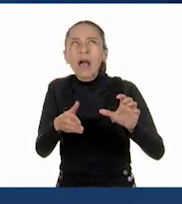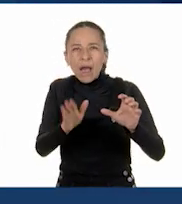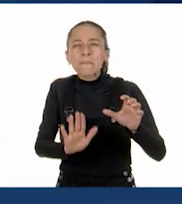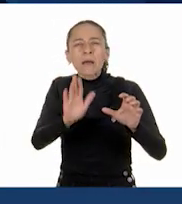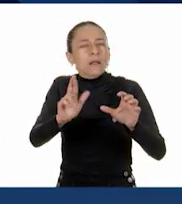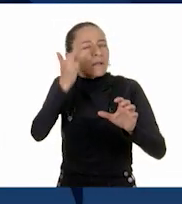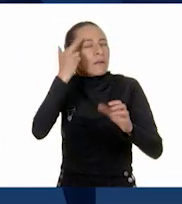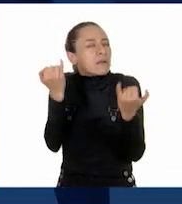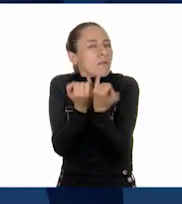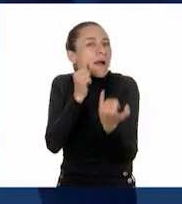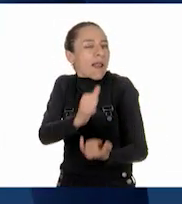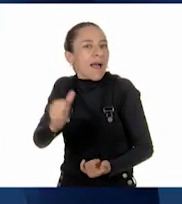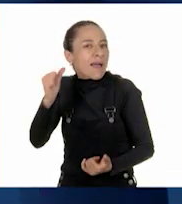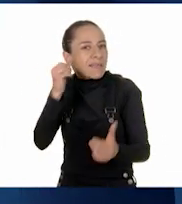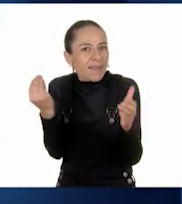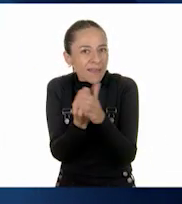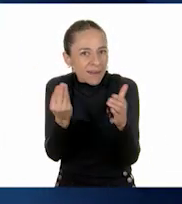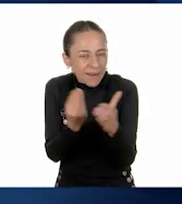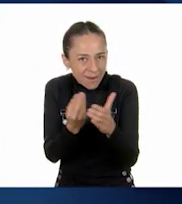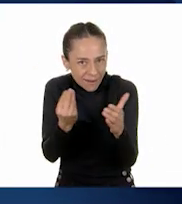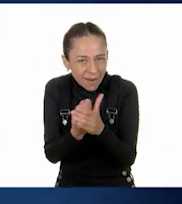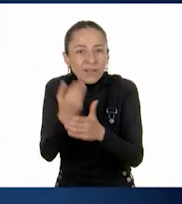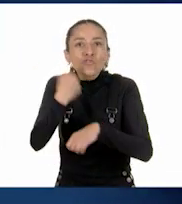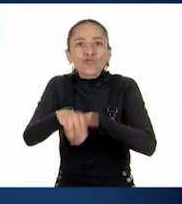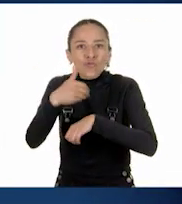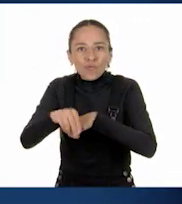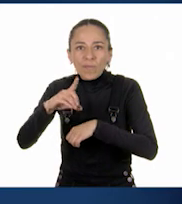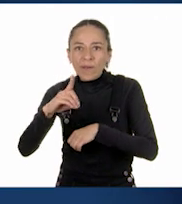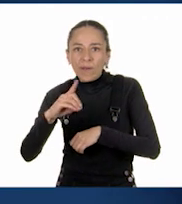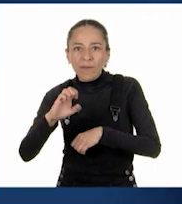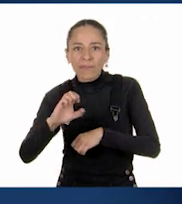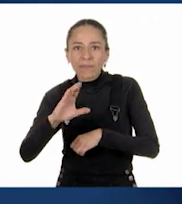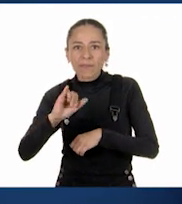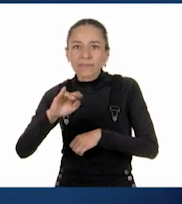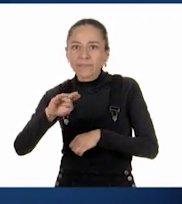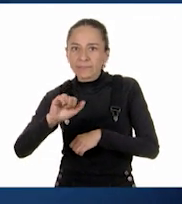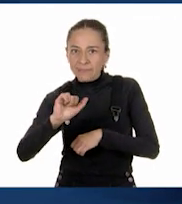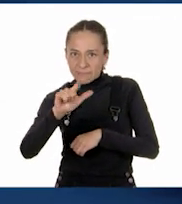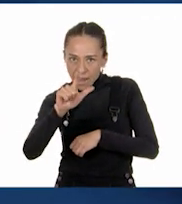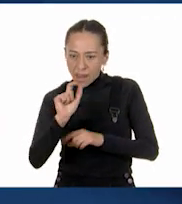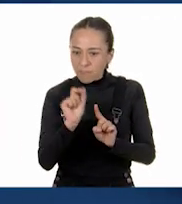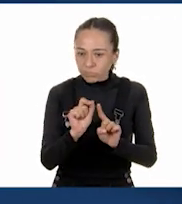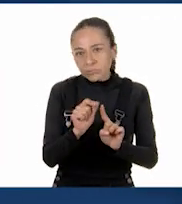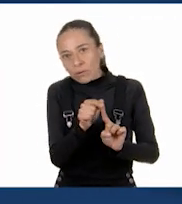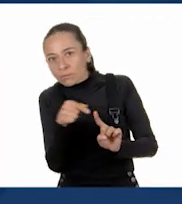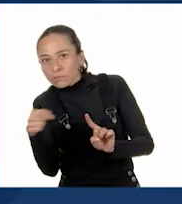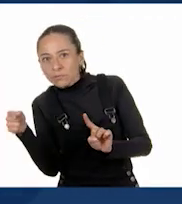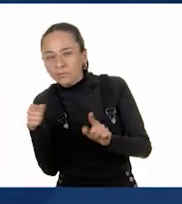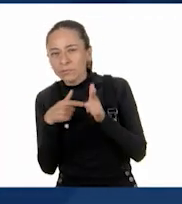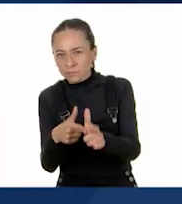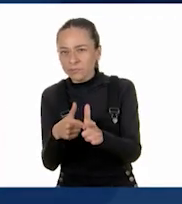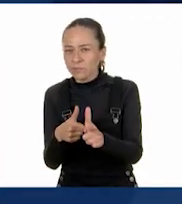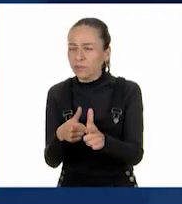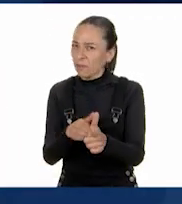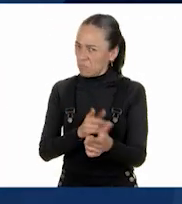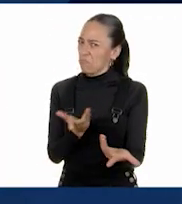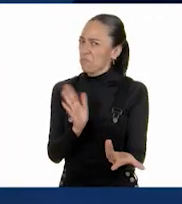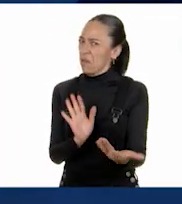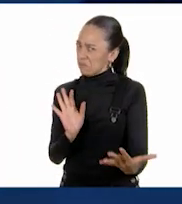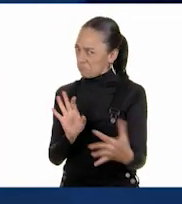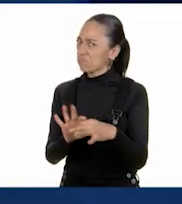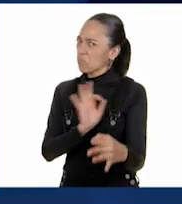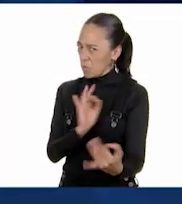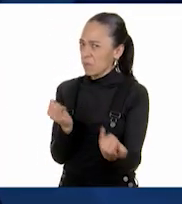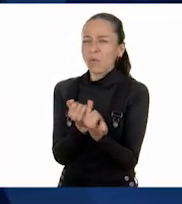mismo con este difícil caso. Cuéntanos, ¿cómo? ¿Qué pensaste? Pues que podremos encontrar